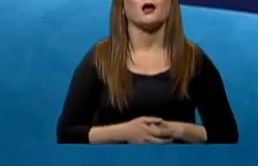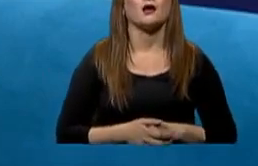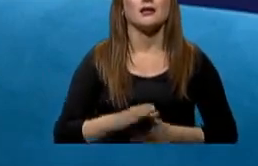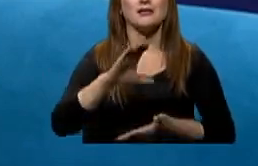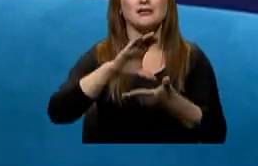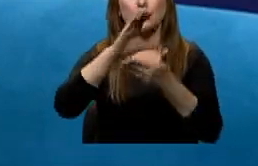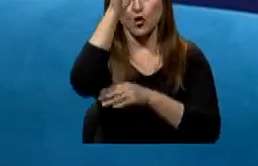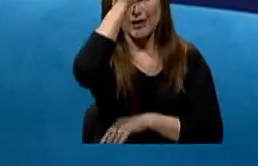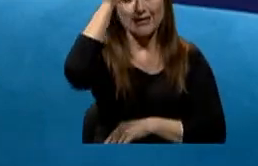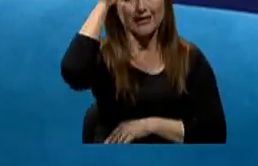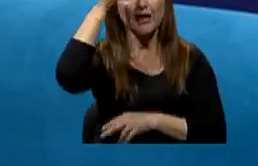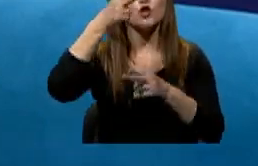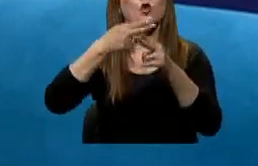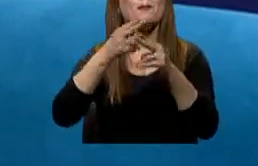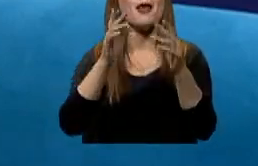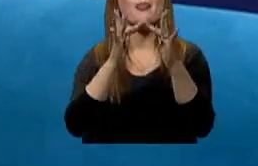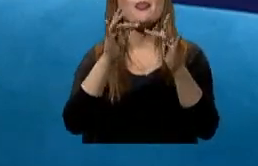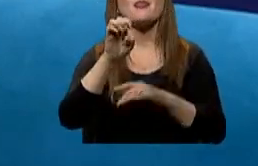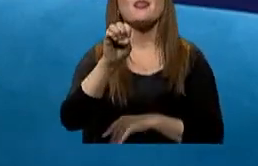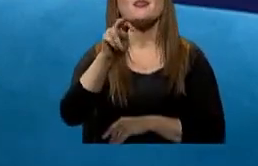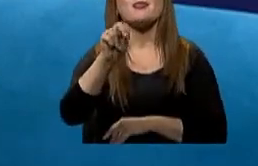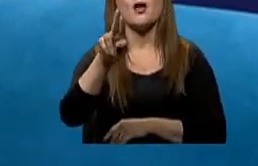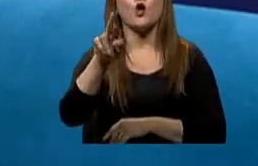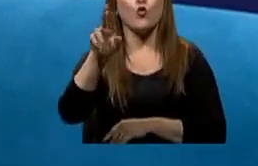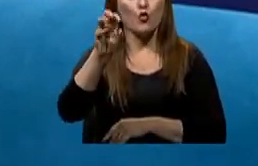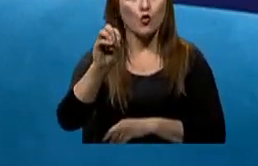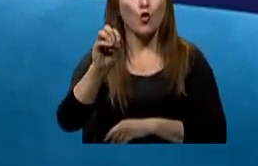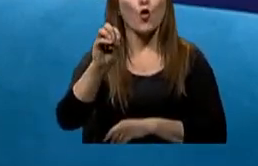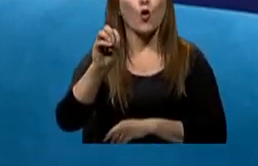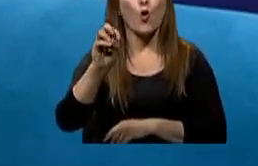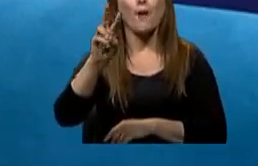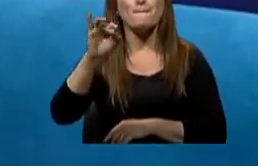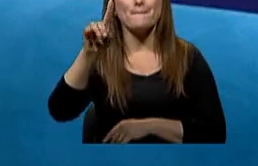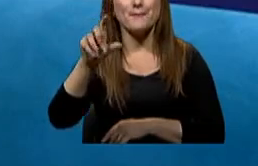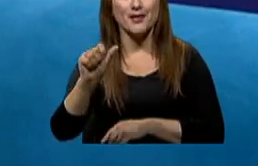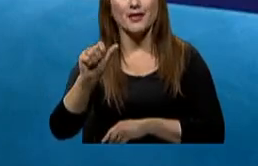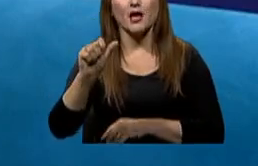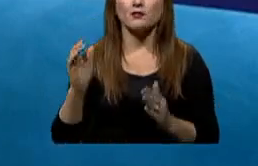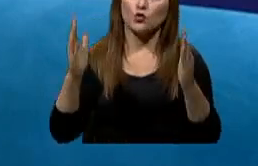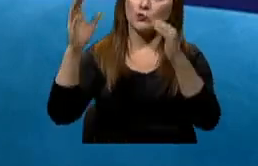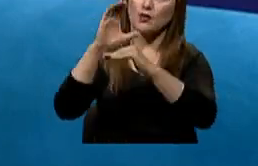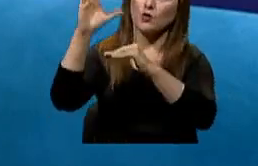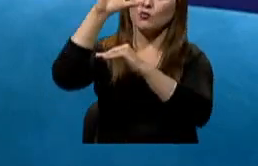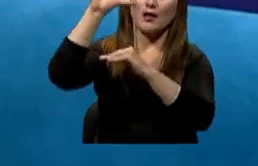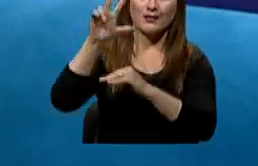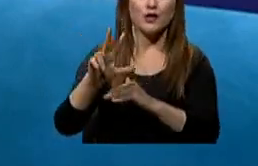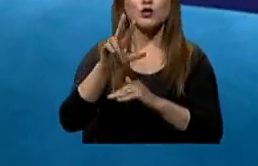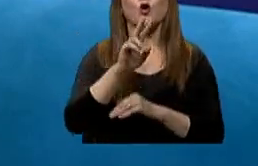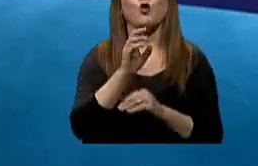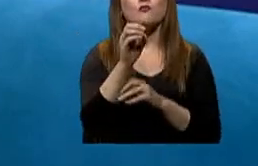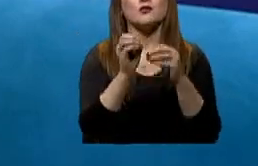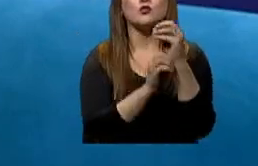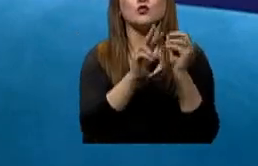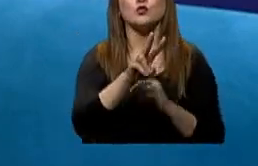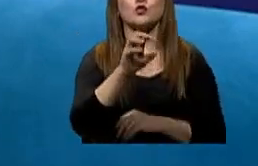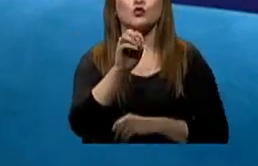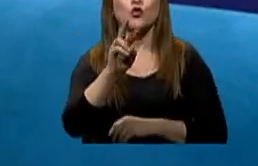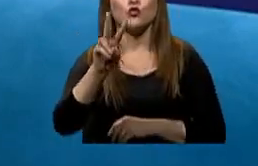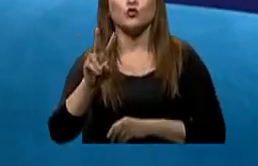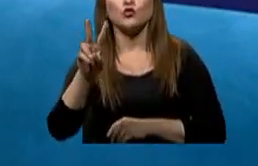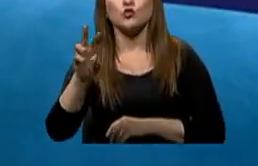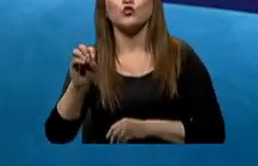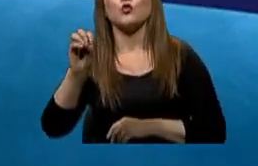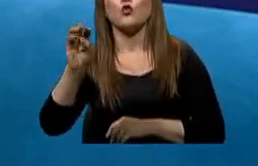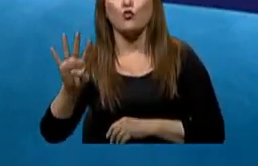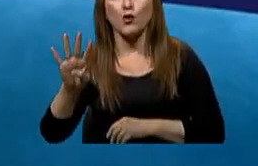clínica, estoy ubicada en Torre Médica 3, oficina 202 y 204.